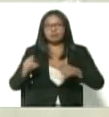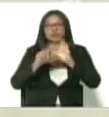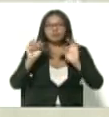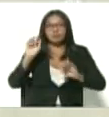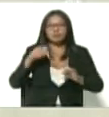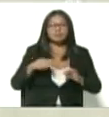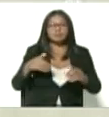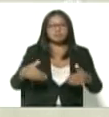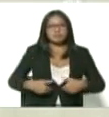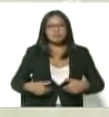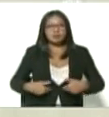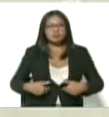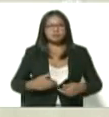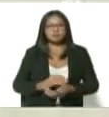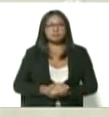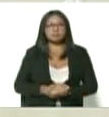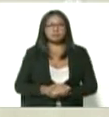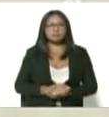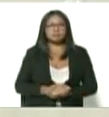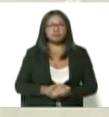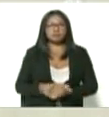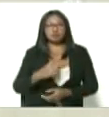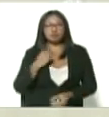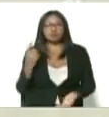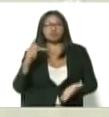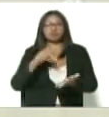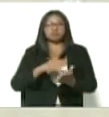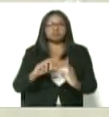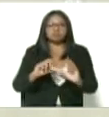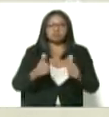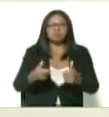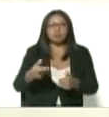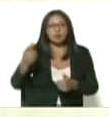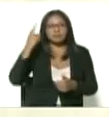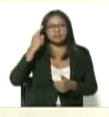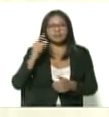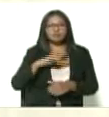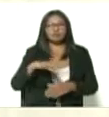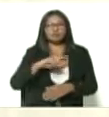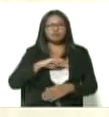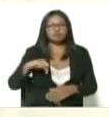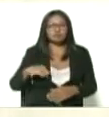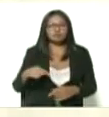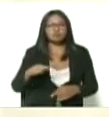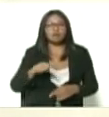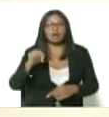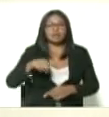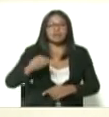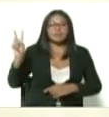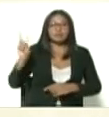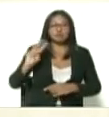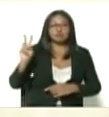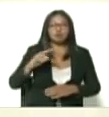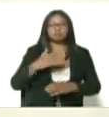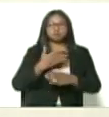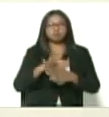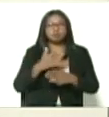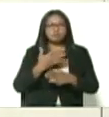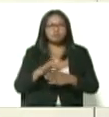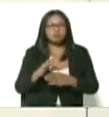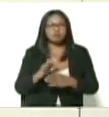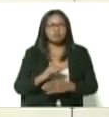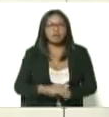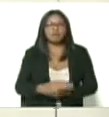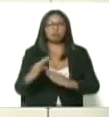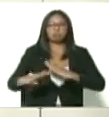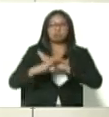de esfuerzo pero aquí estamos llegó el día llegó el día donde Venezuela a pesar de